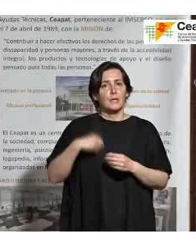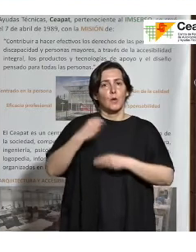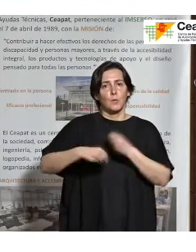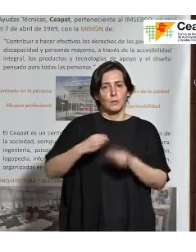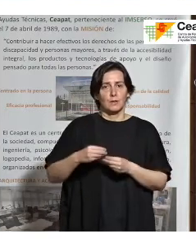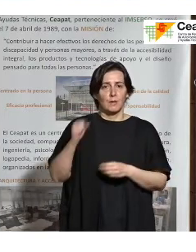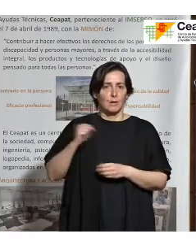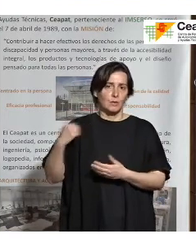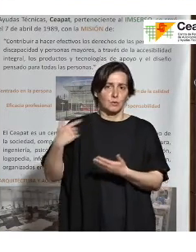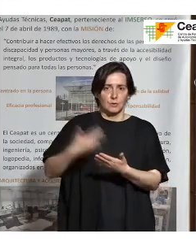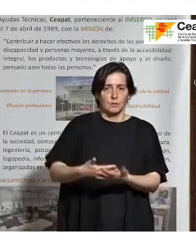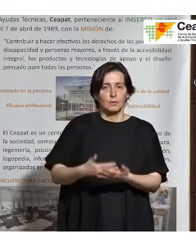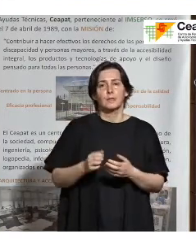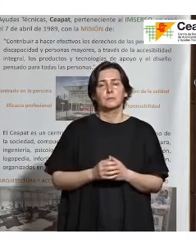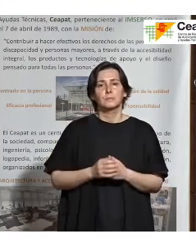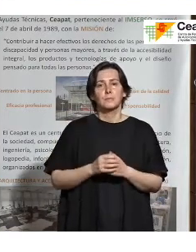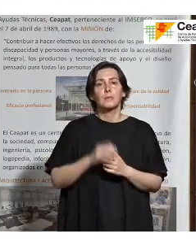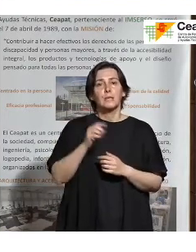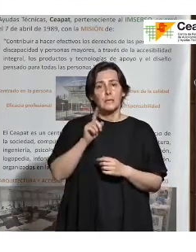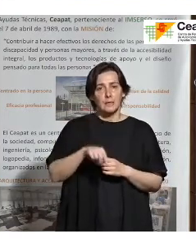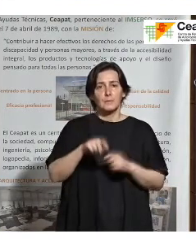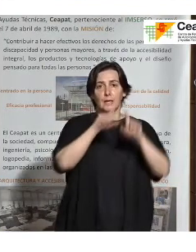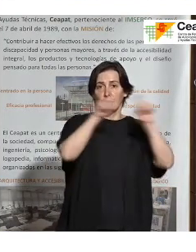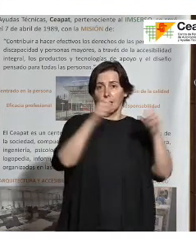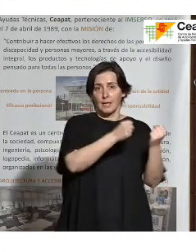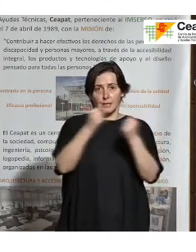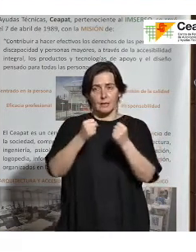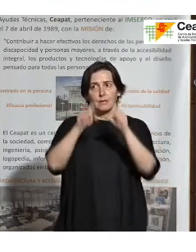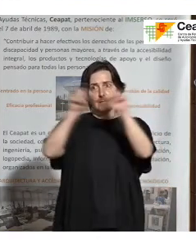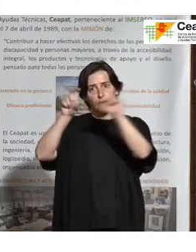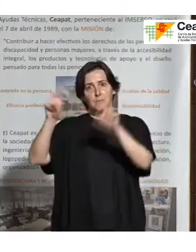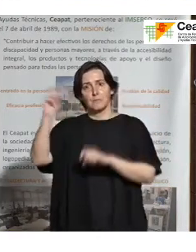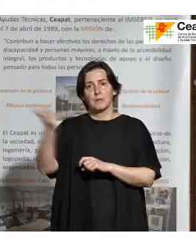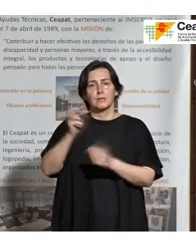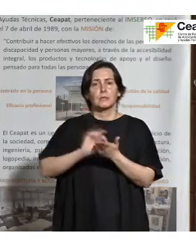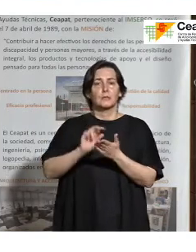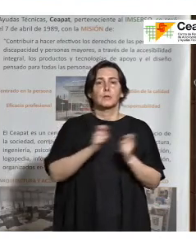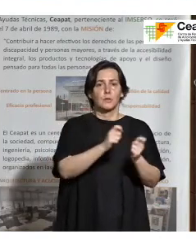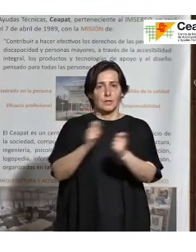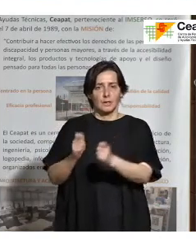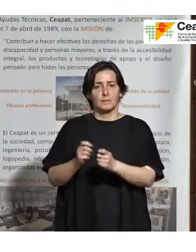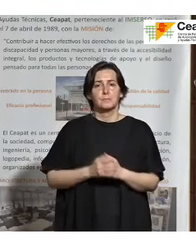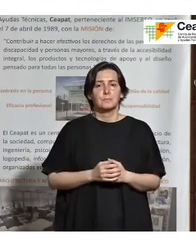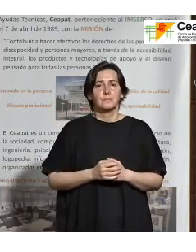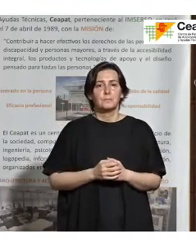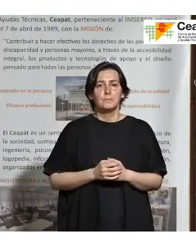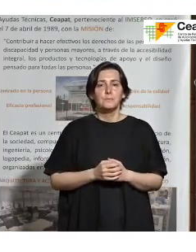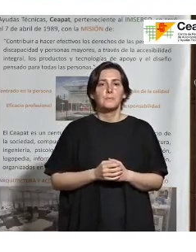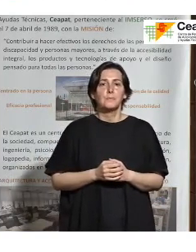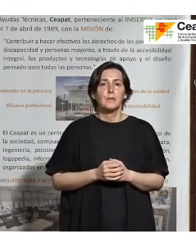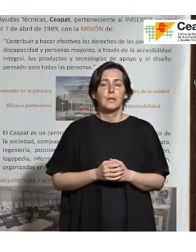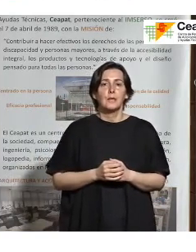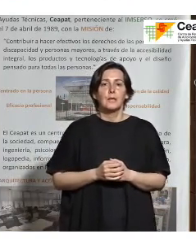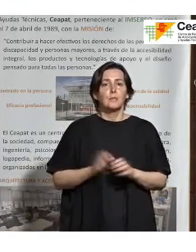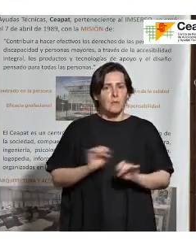desde hace unos años y, por supuesto, las entidades y empresas que estamos prestando estos servicios. Por supuesto, se incorpora